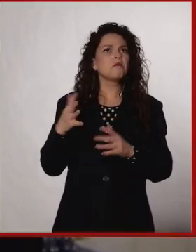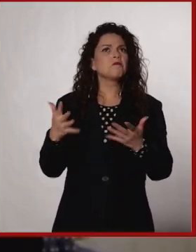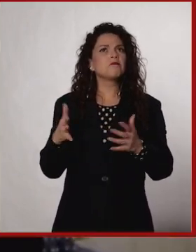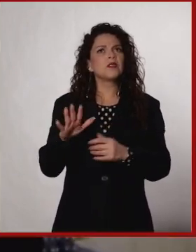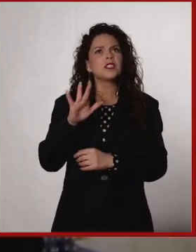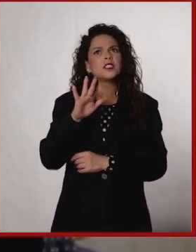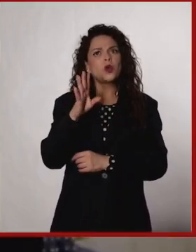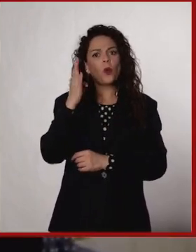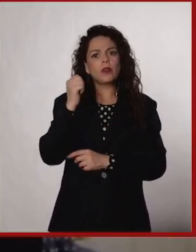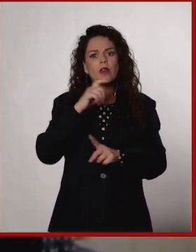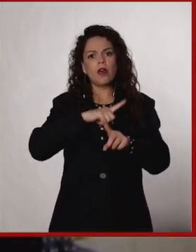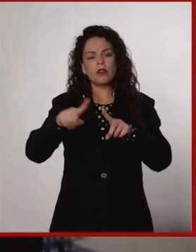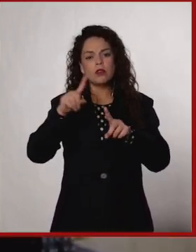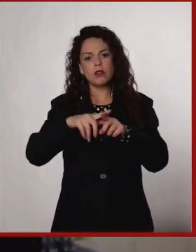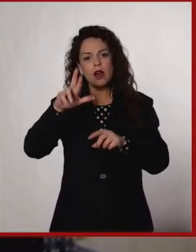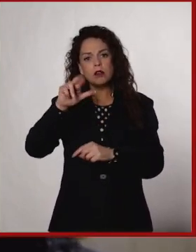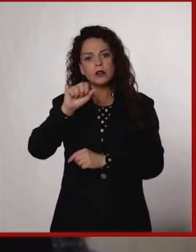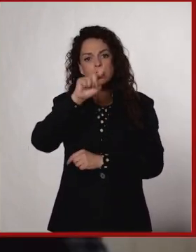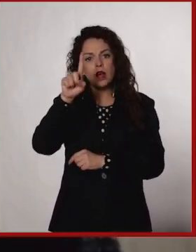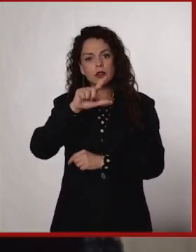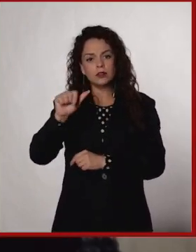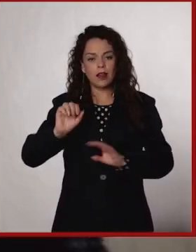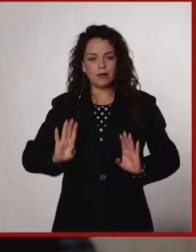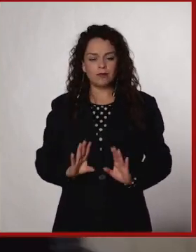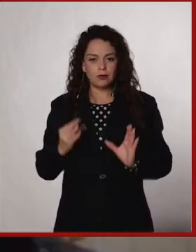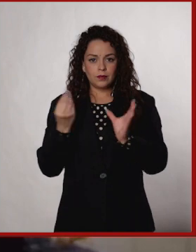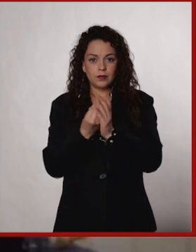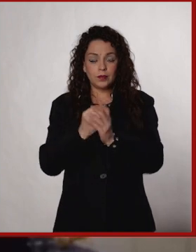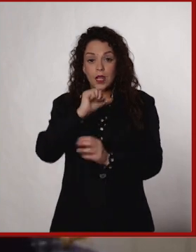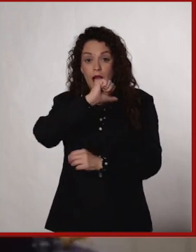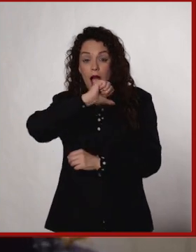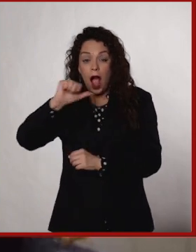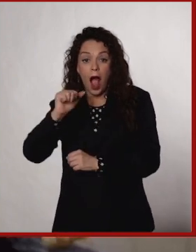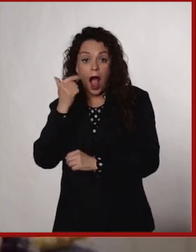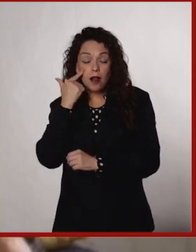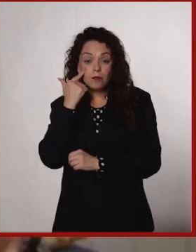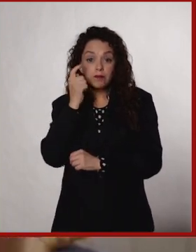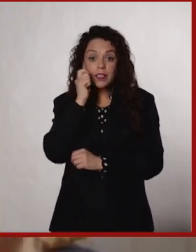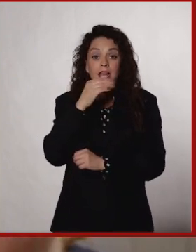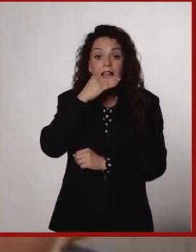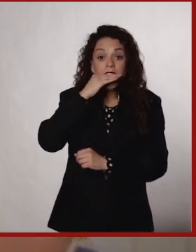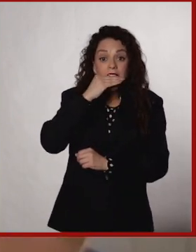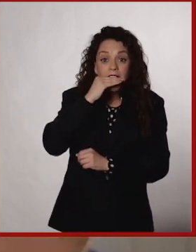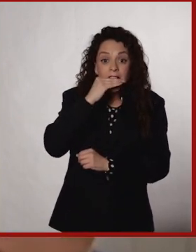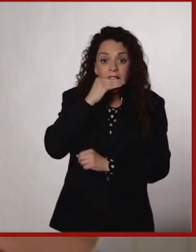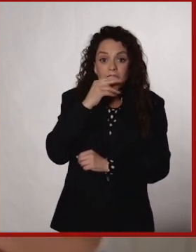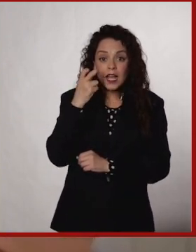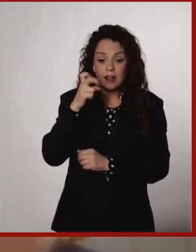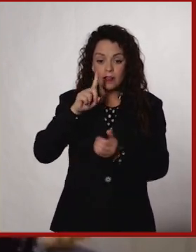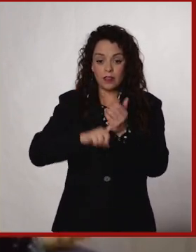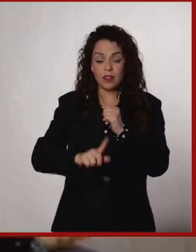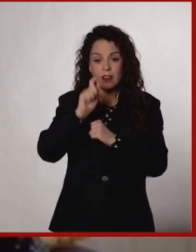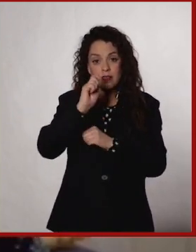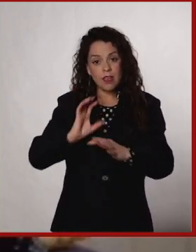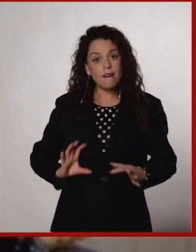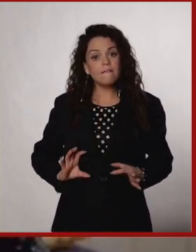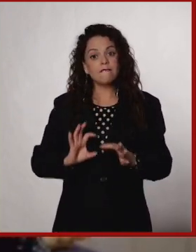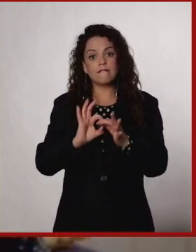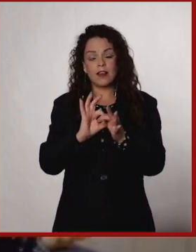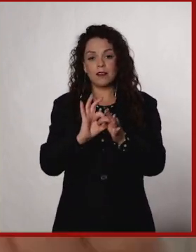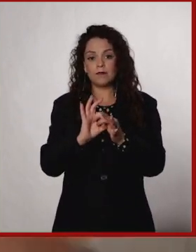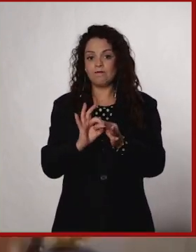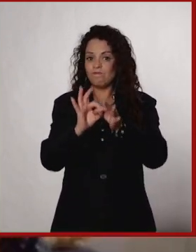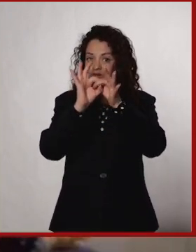hay como 59 razas de maíz que son producto de esa conexión